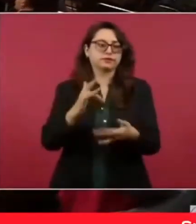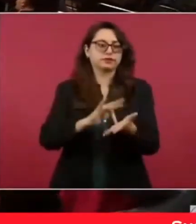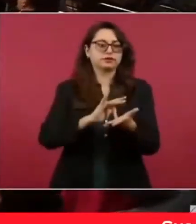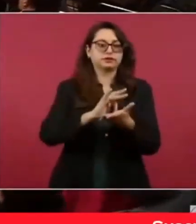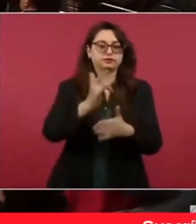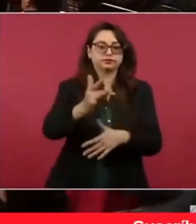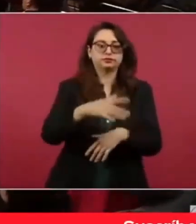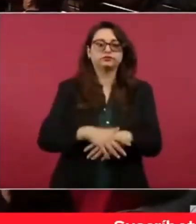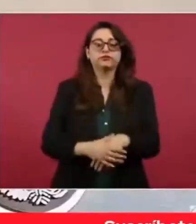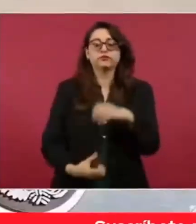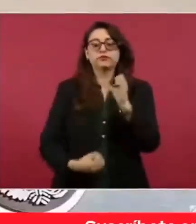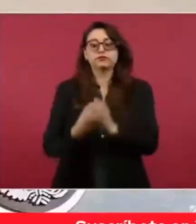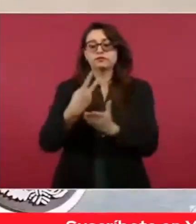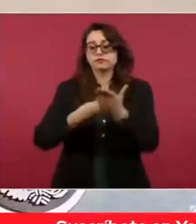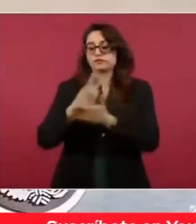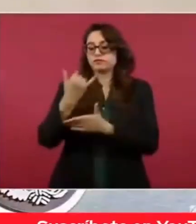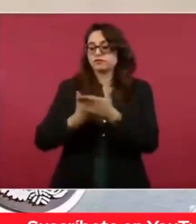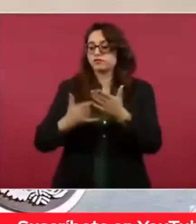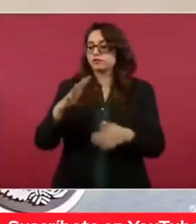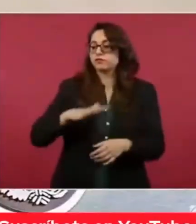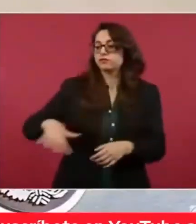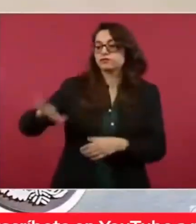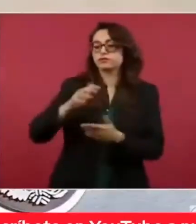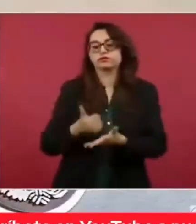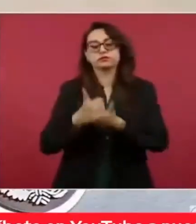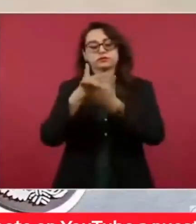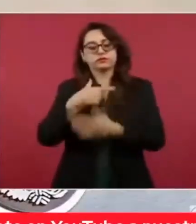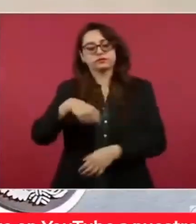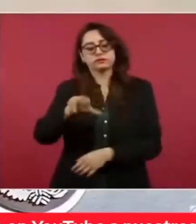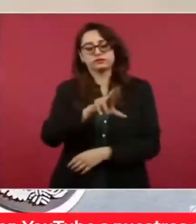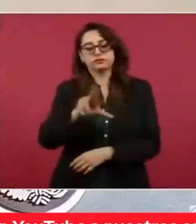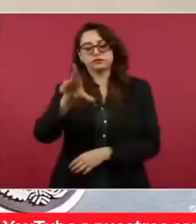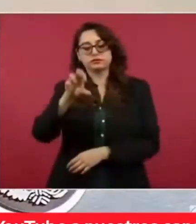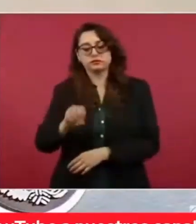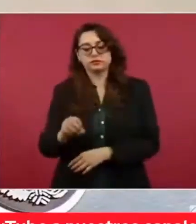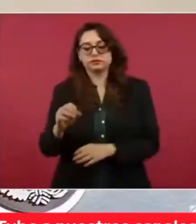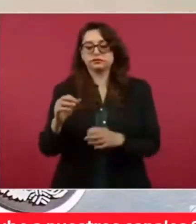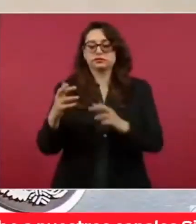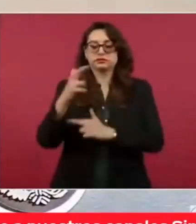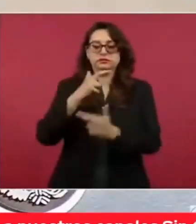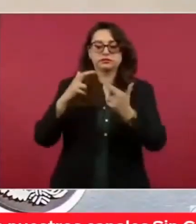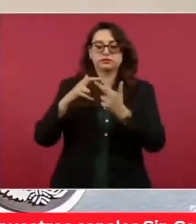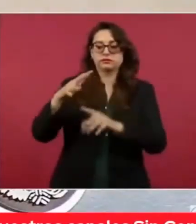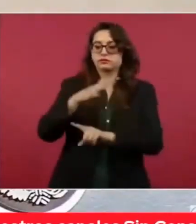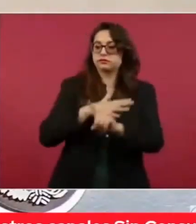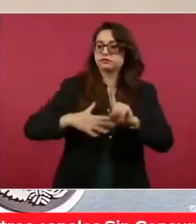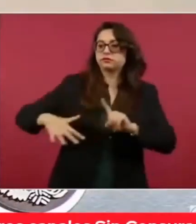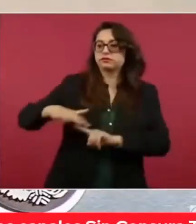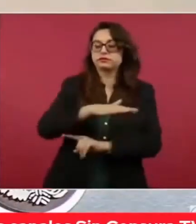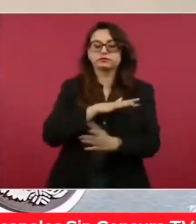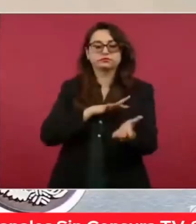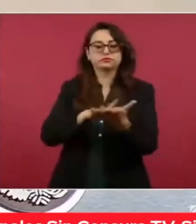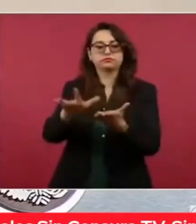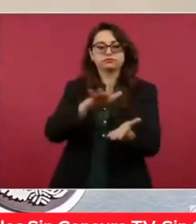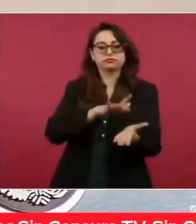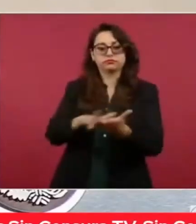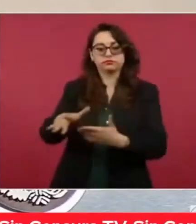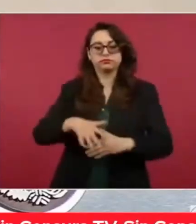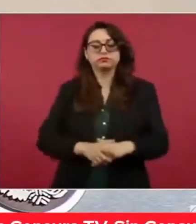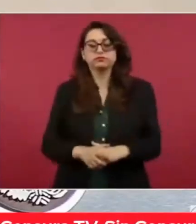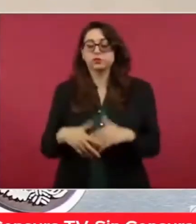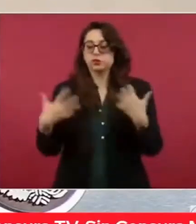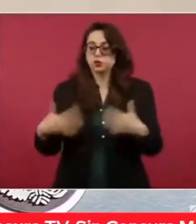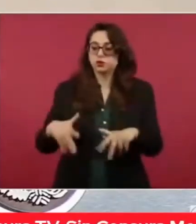rostro de Quintana Roo y de la región. Hablaremos del tramo 4 del emblemático Tren Maya. La obra de